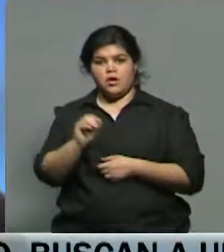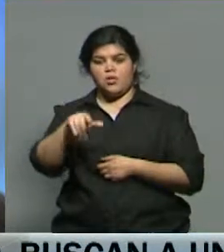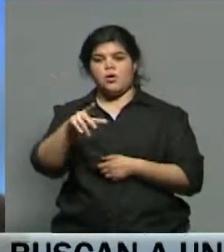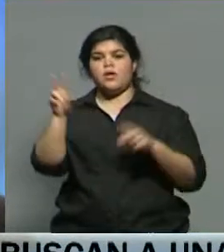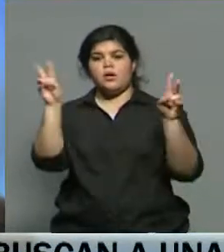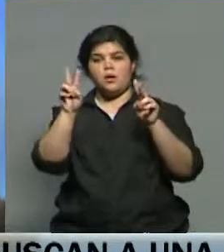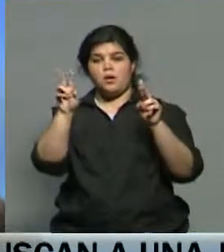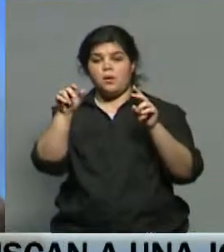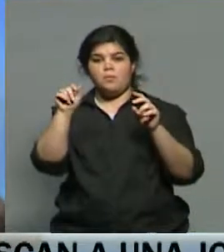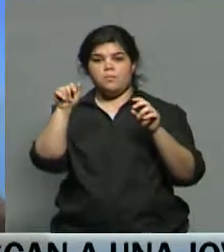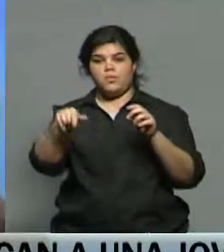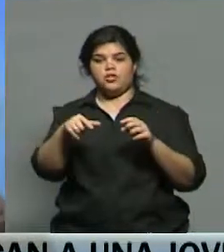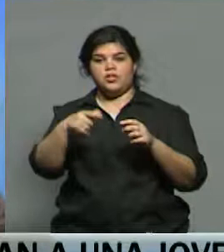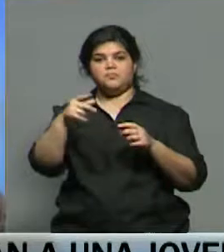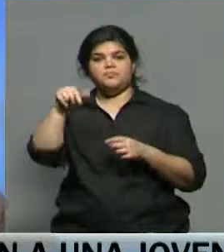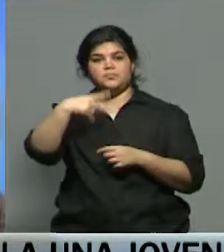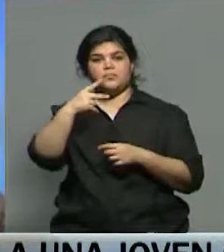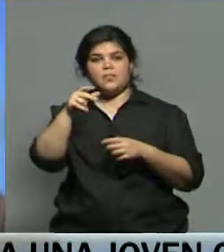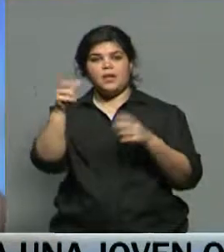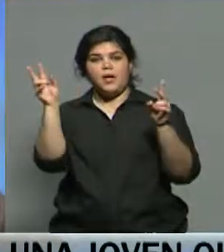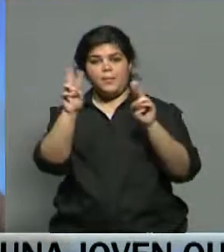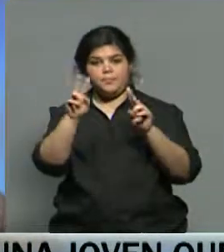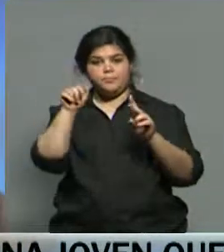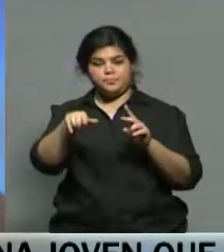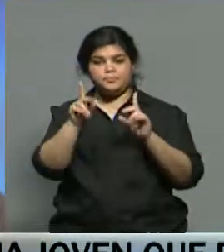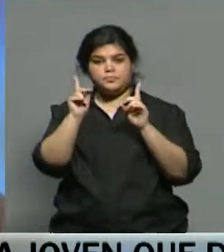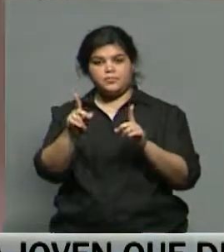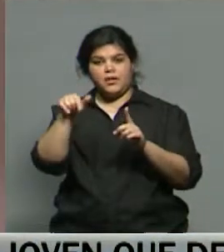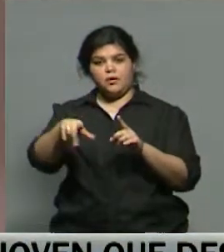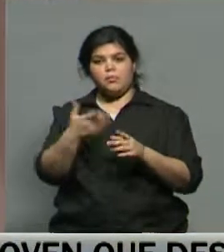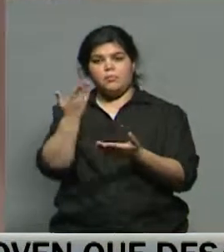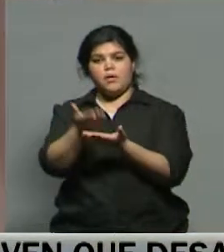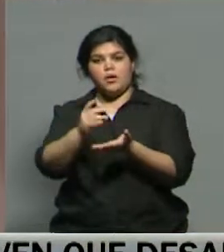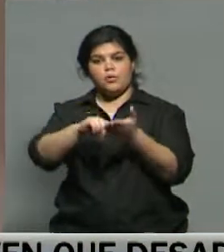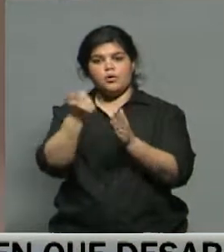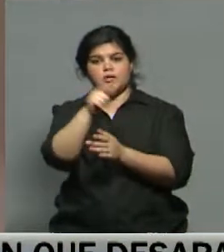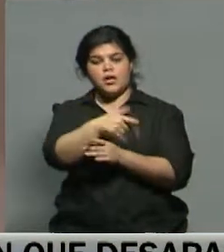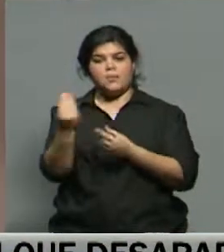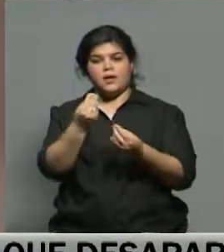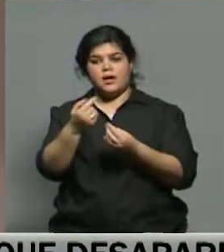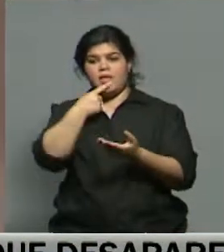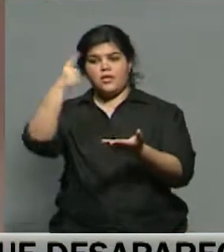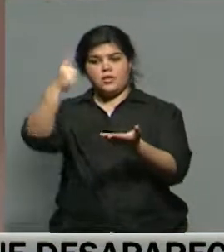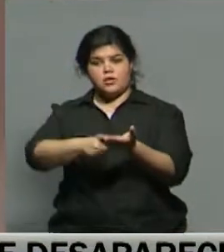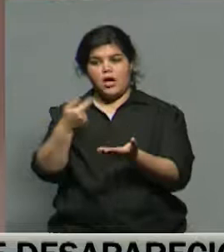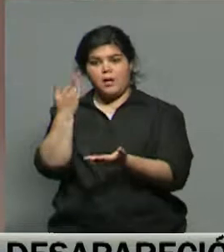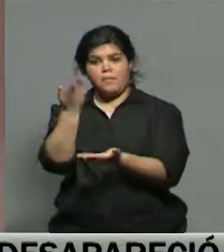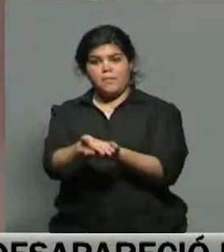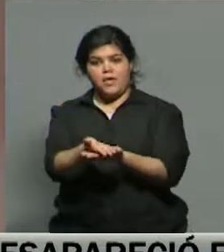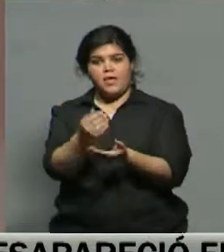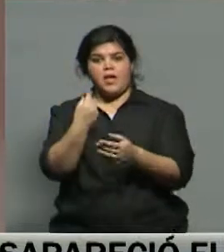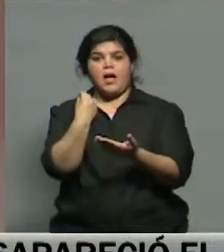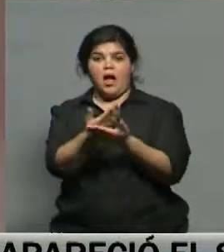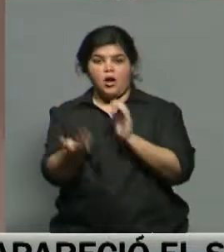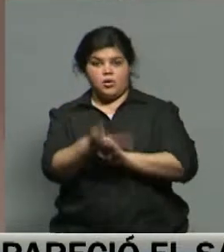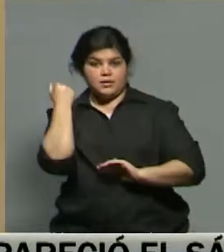presentó hoy una apelación ante la Cámara Federal porteña para que suspenda los efectos del fallo que piden el desafuero.